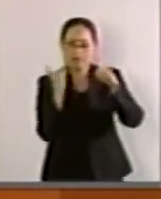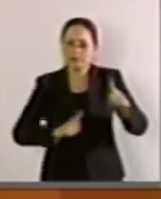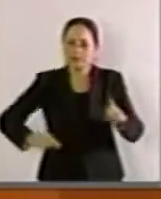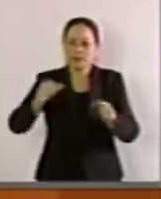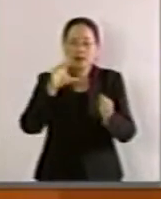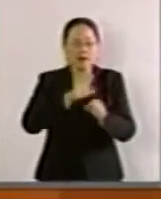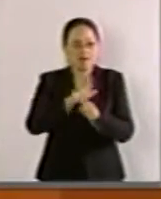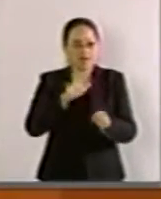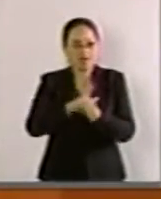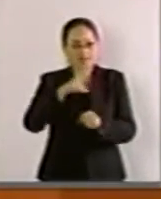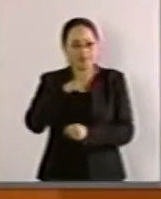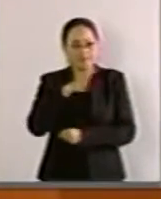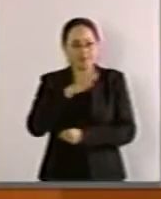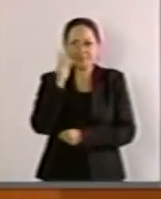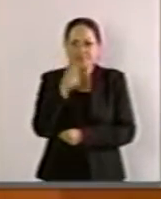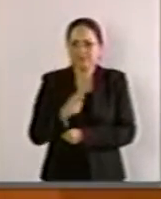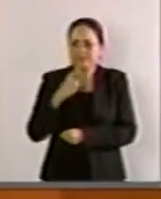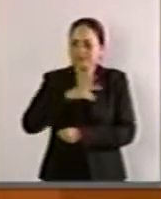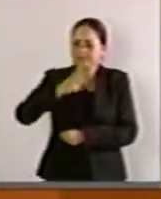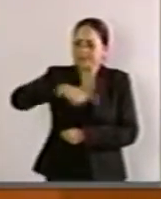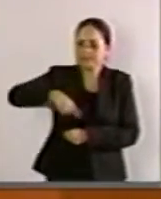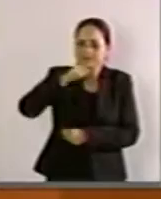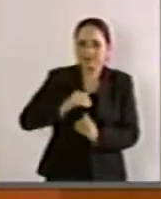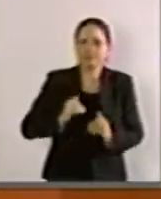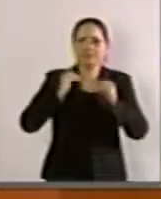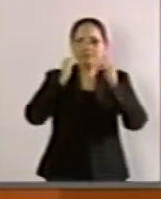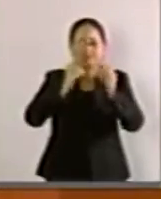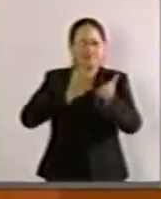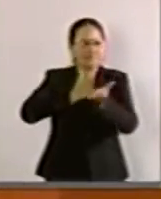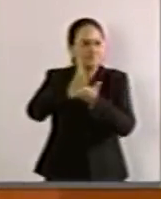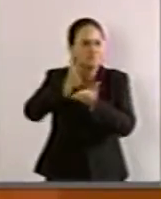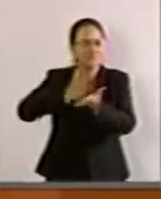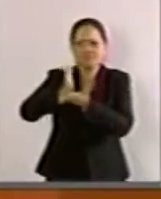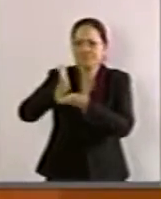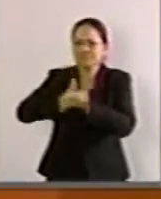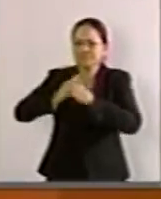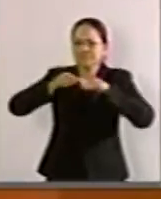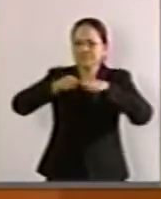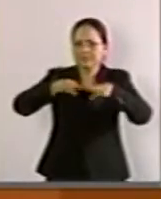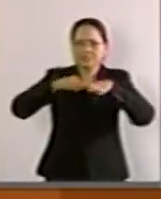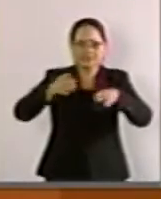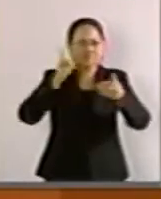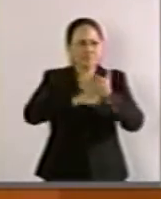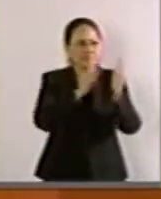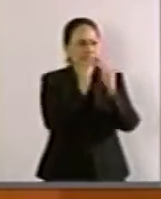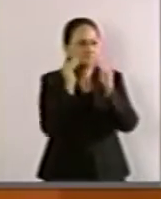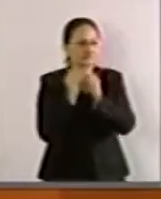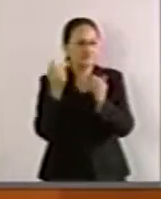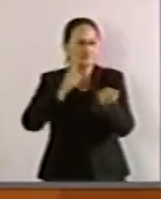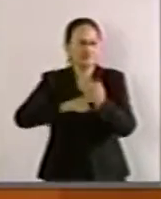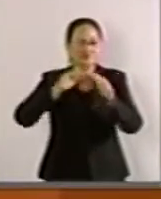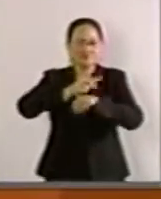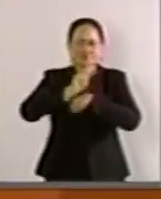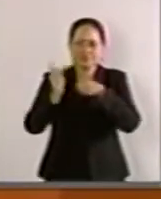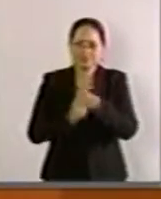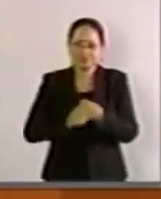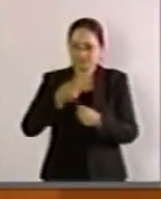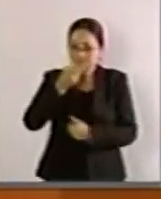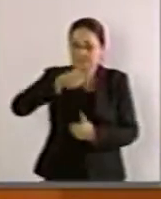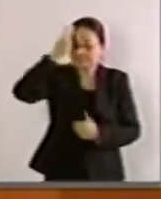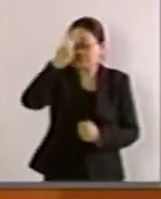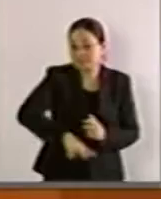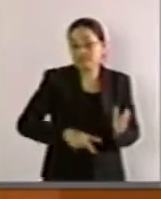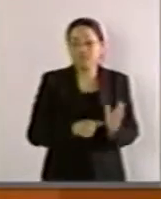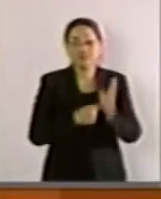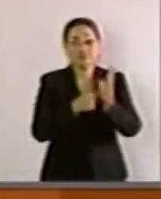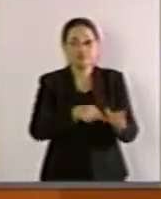significa un alto índice de penetración en hogares del país. Es una realidad que